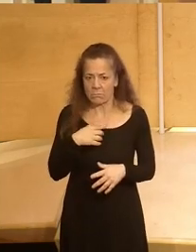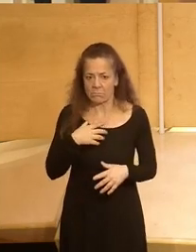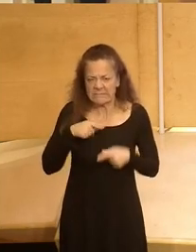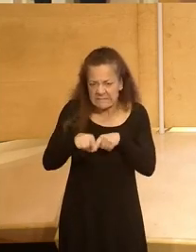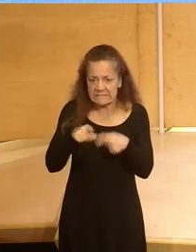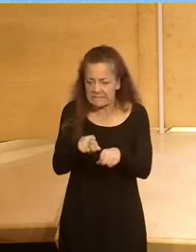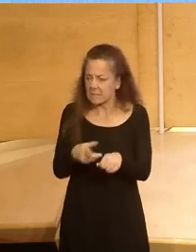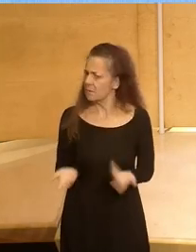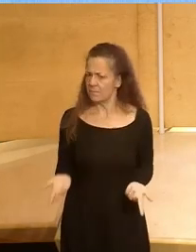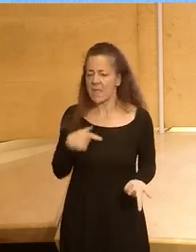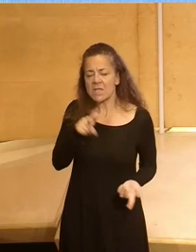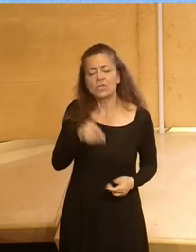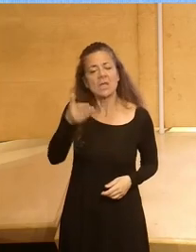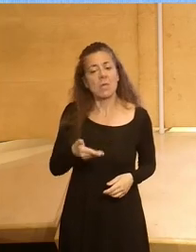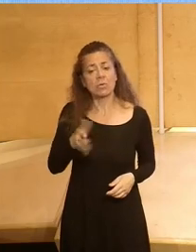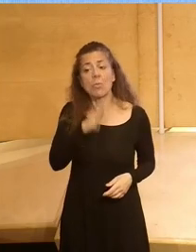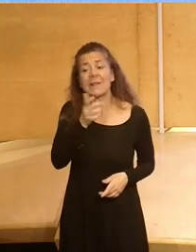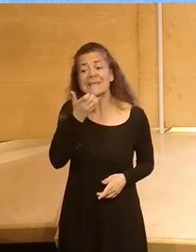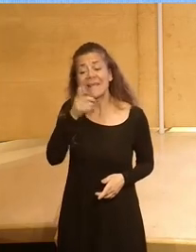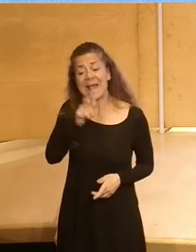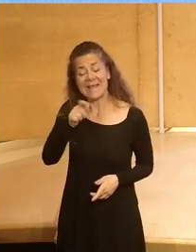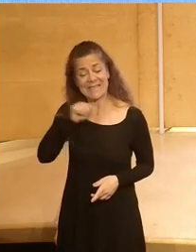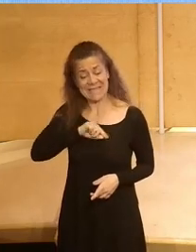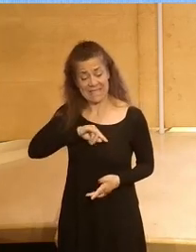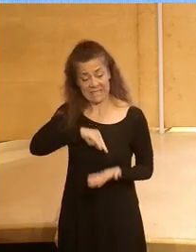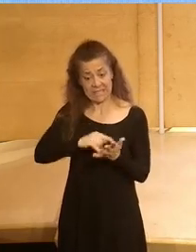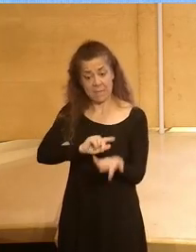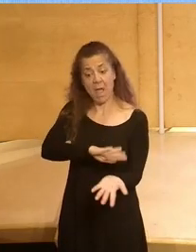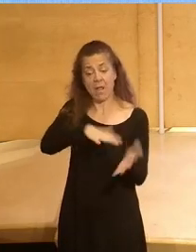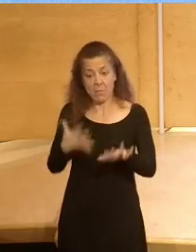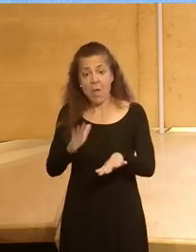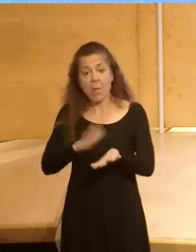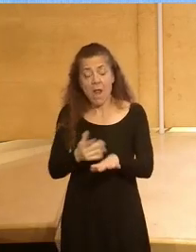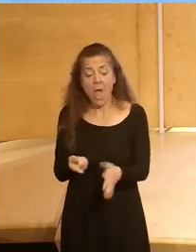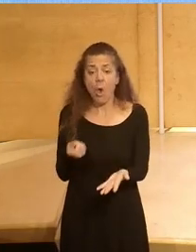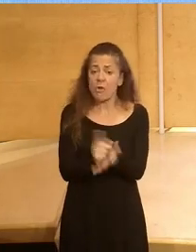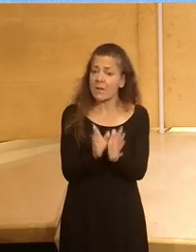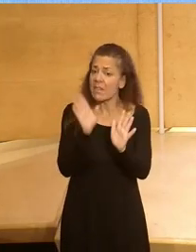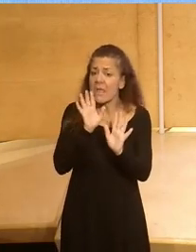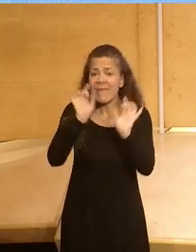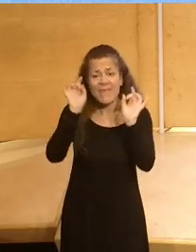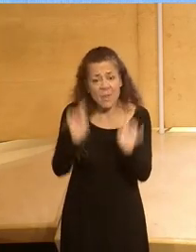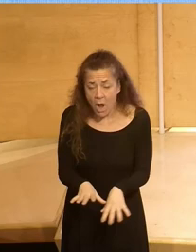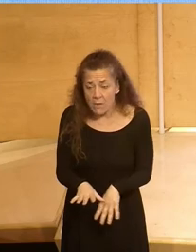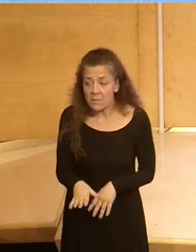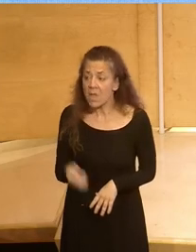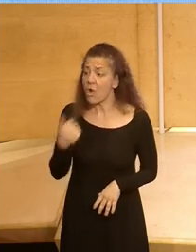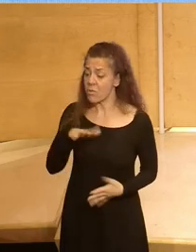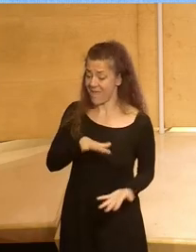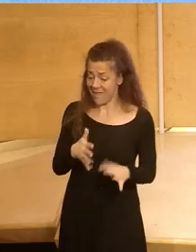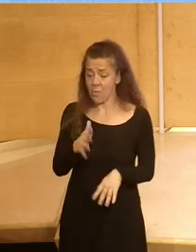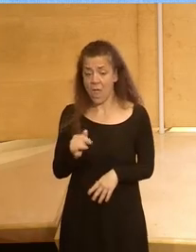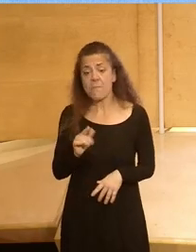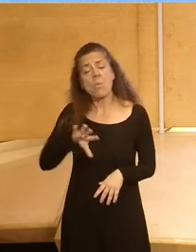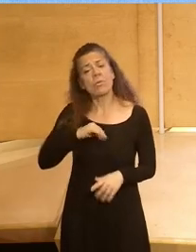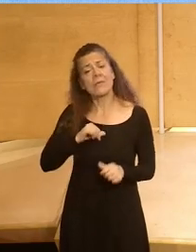eso es fundamental porque si la gente siente que el sistema ha cambiado para volver a lo de siempre pues tal vez como ya hemos vivido un cambio lo